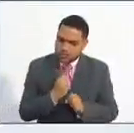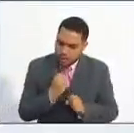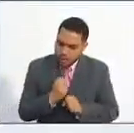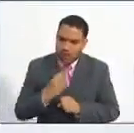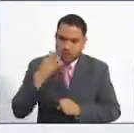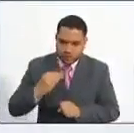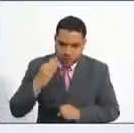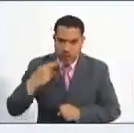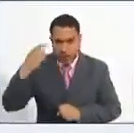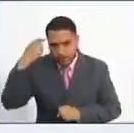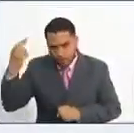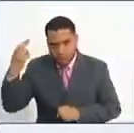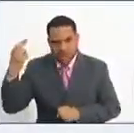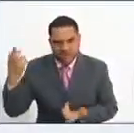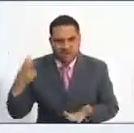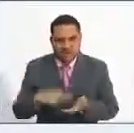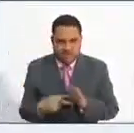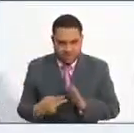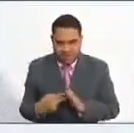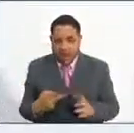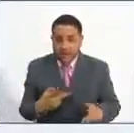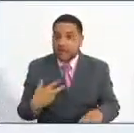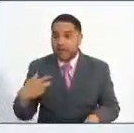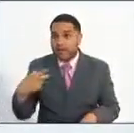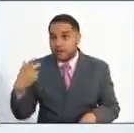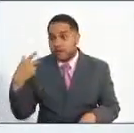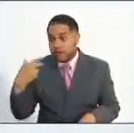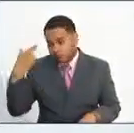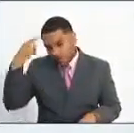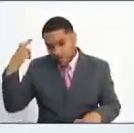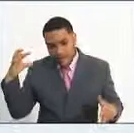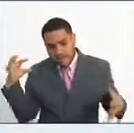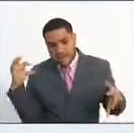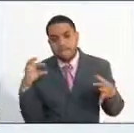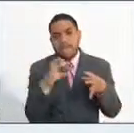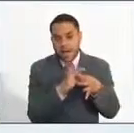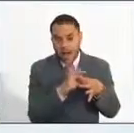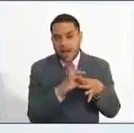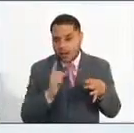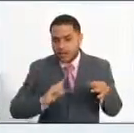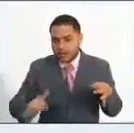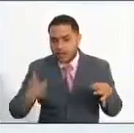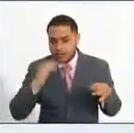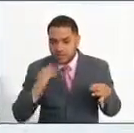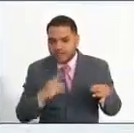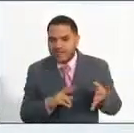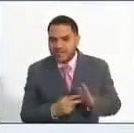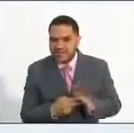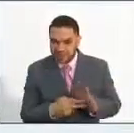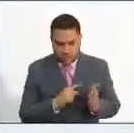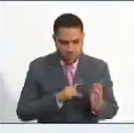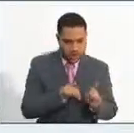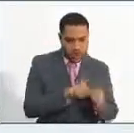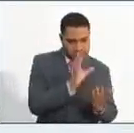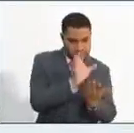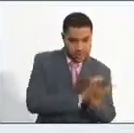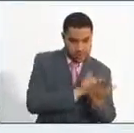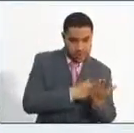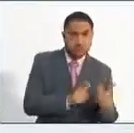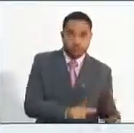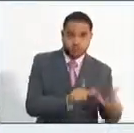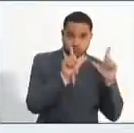profesional relacionada. La experiencia profesional relacionada tiene que ver con que la certificación que tenga yo